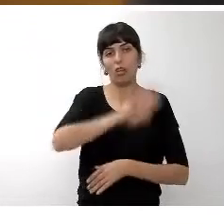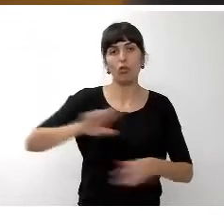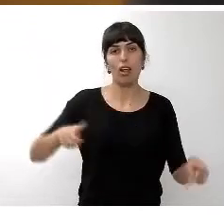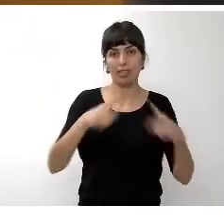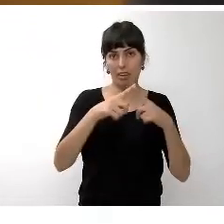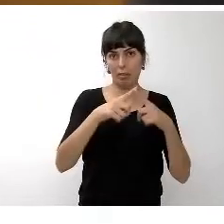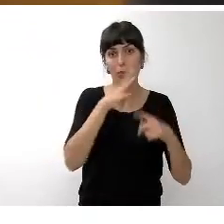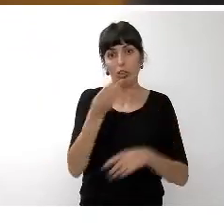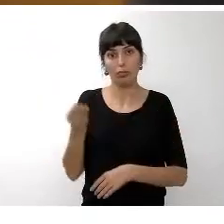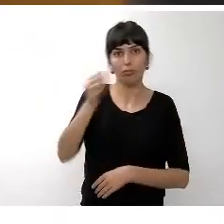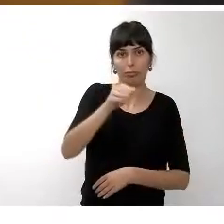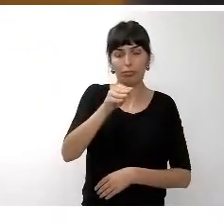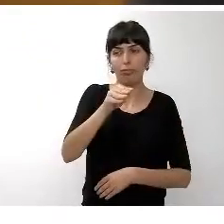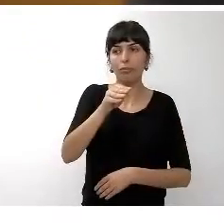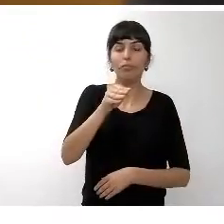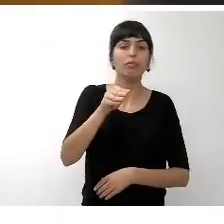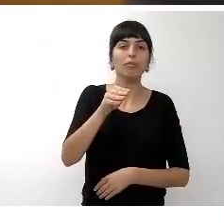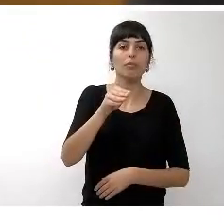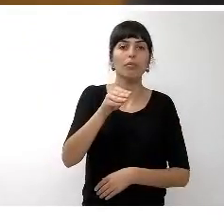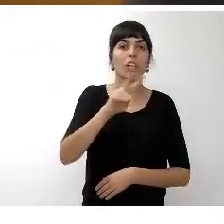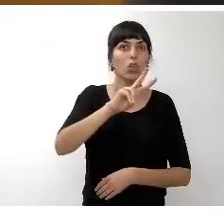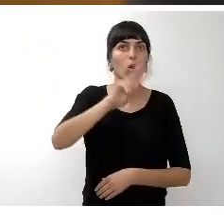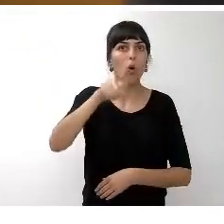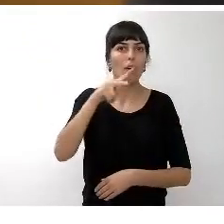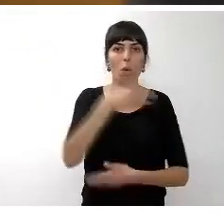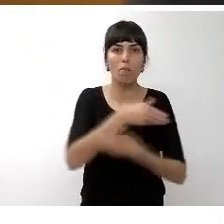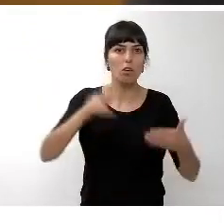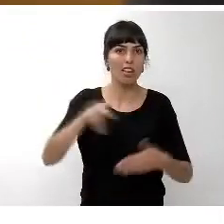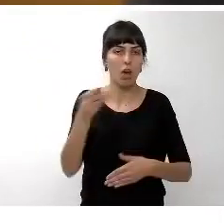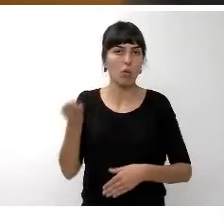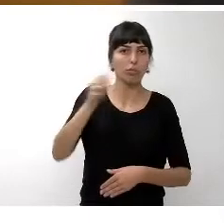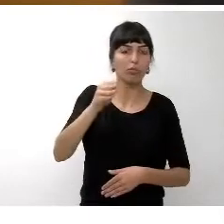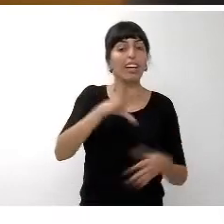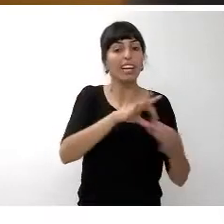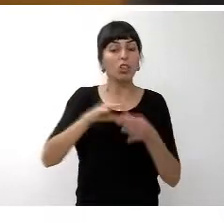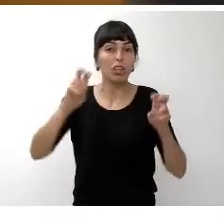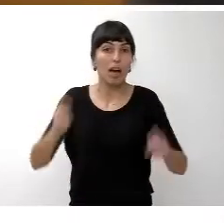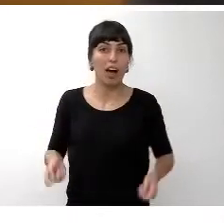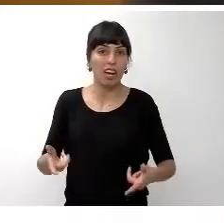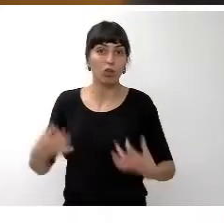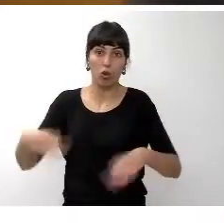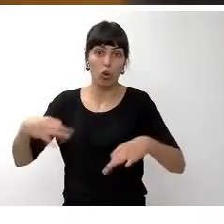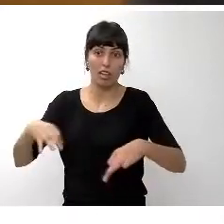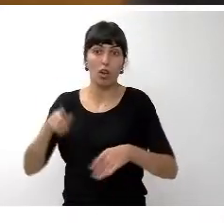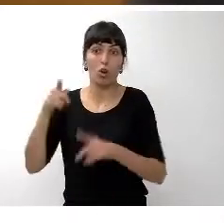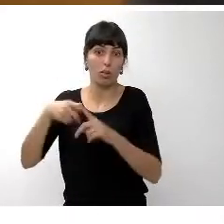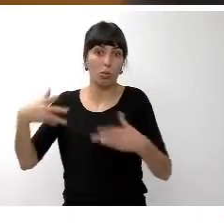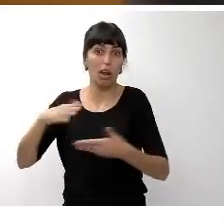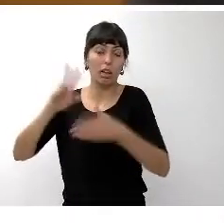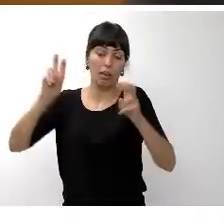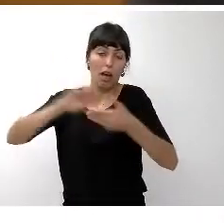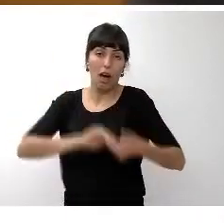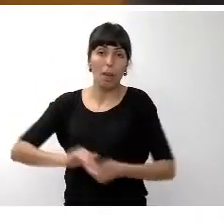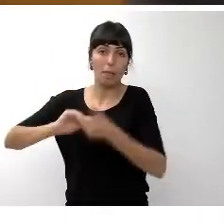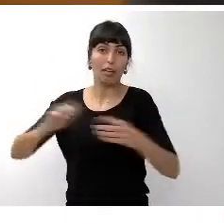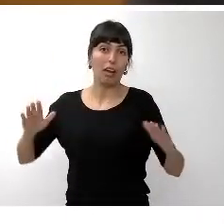este crecimiento casi algo más de 2,2 millones de euros obedecen a los gastos corrientes del parque nacional del Teide que son gastos